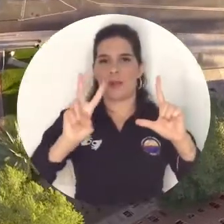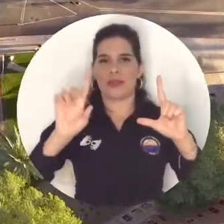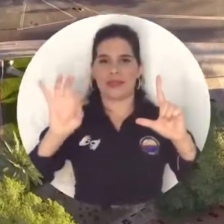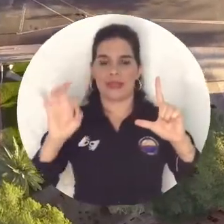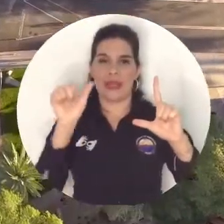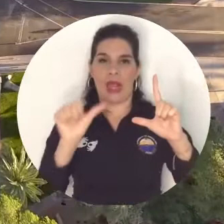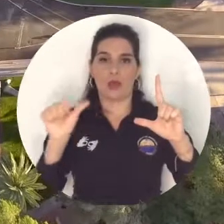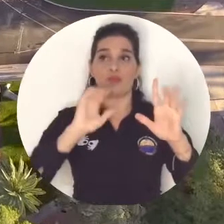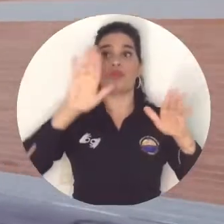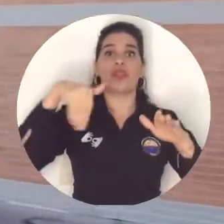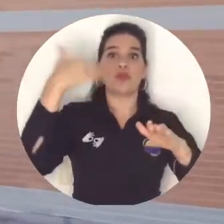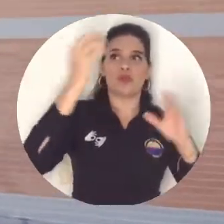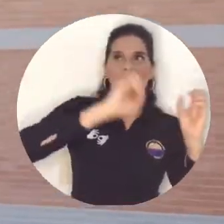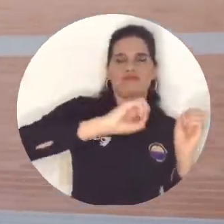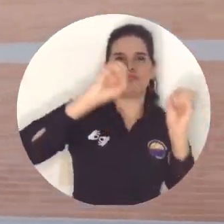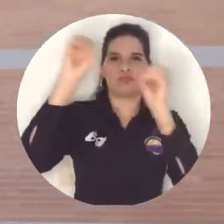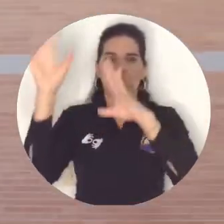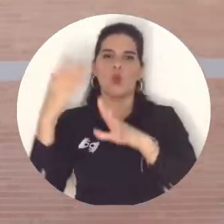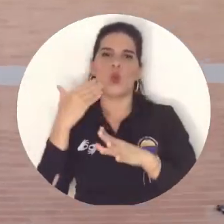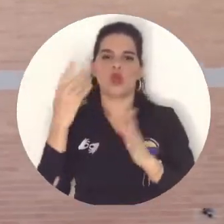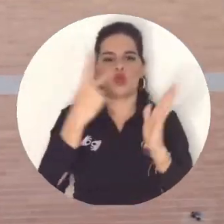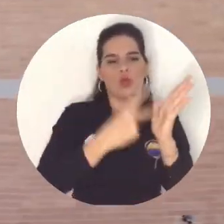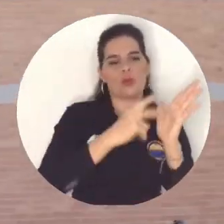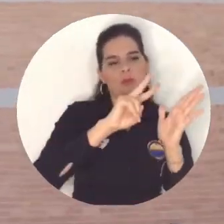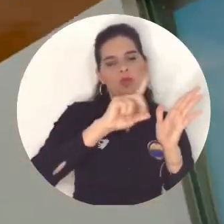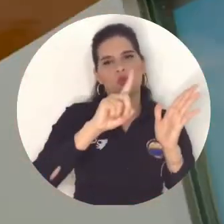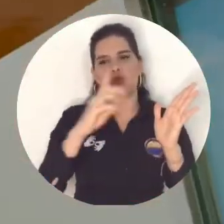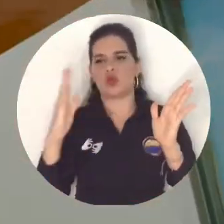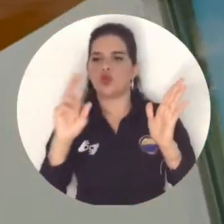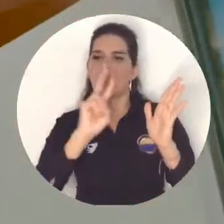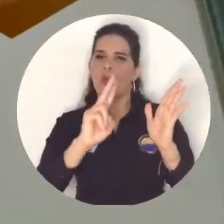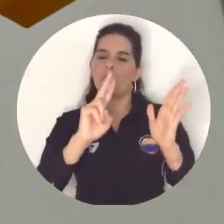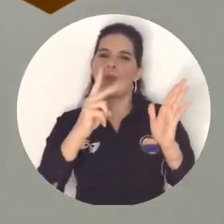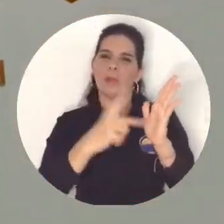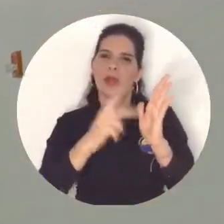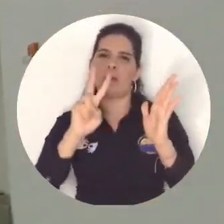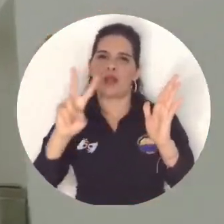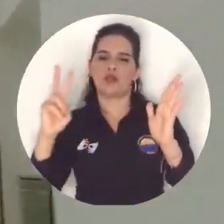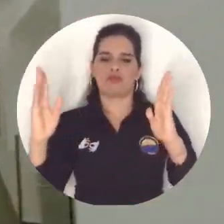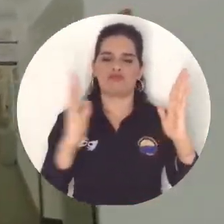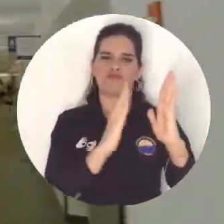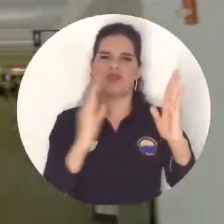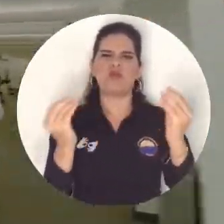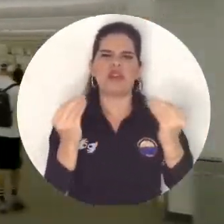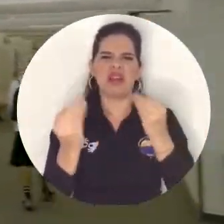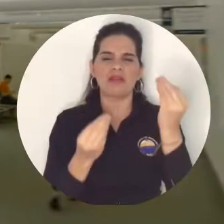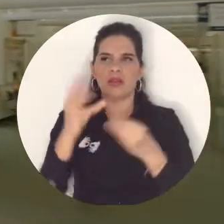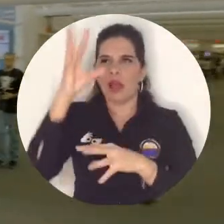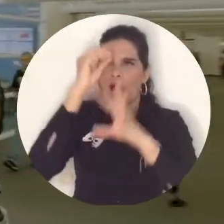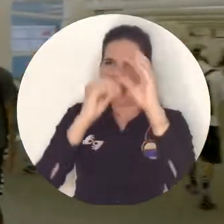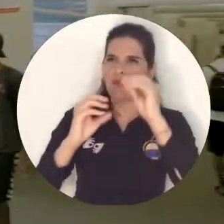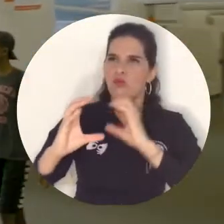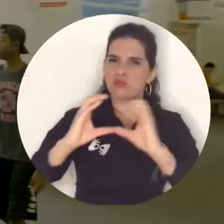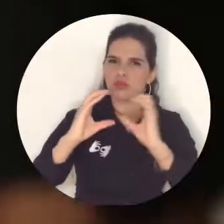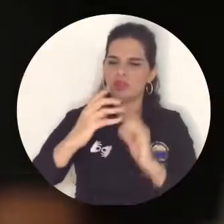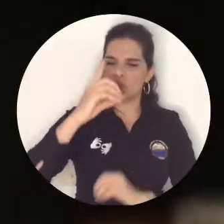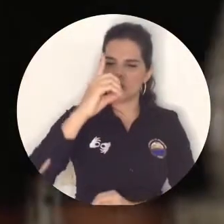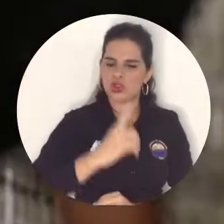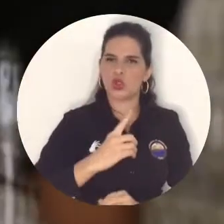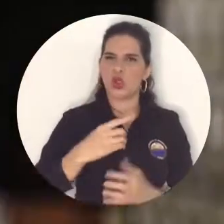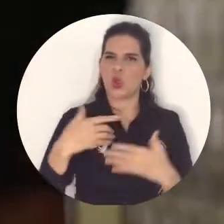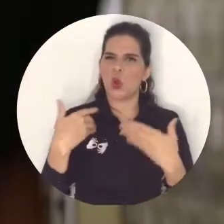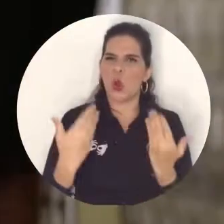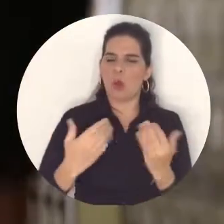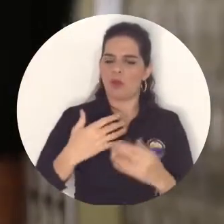trasladará a los Estados Unidos entre 2021 y 2022 para afianzar habilidades como el pensamiento crítico, la comunicación, la toma de